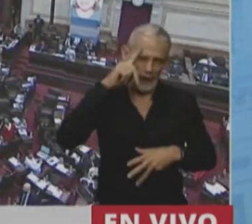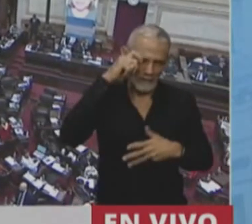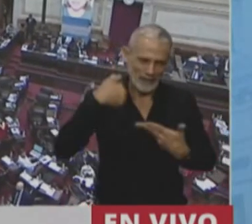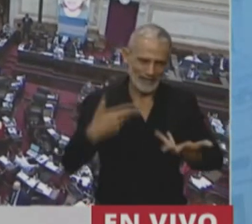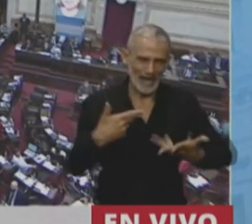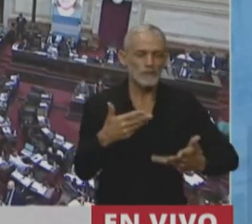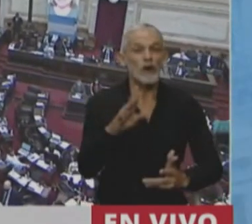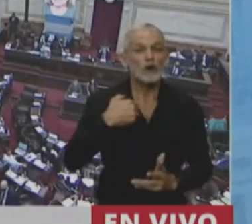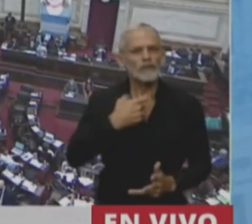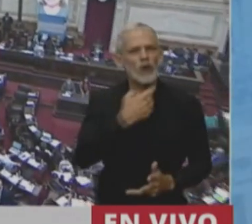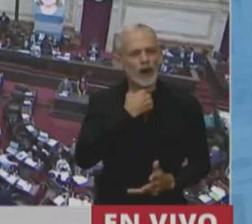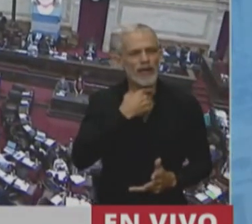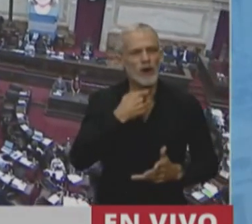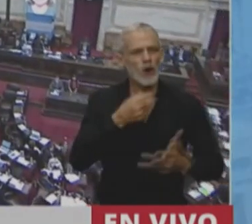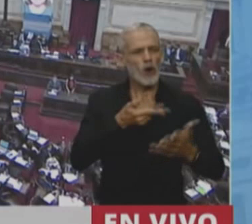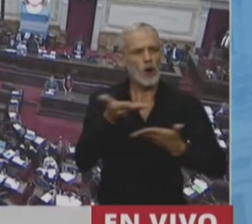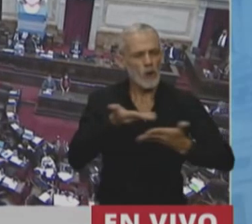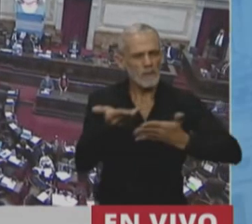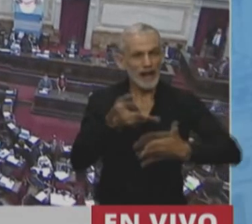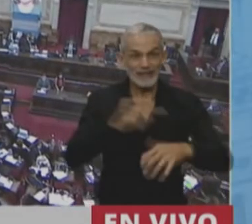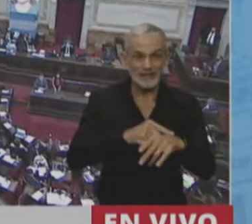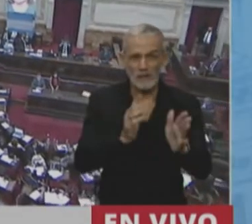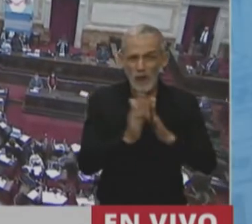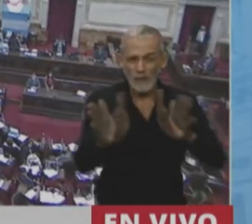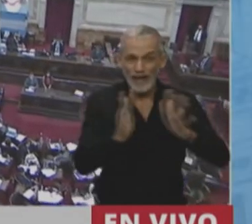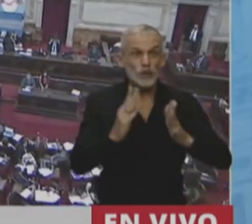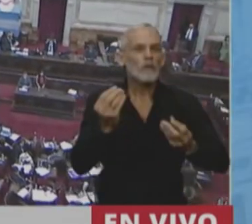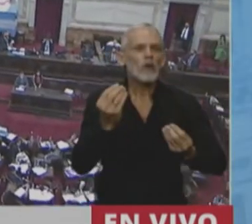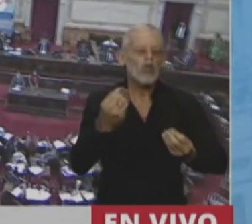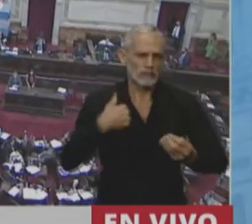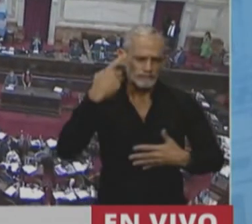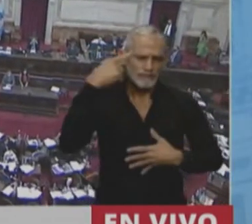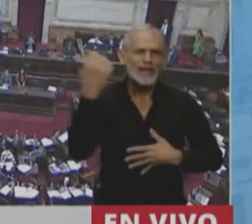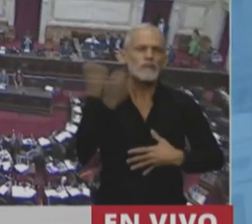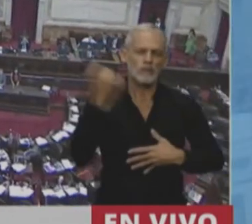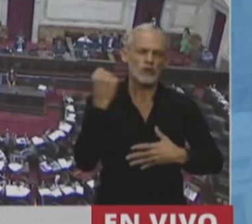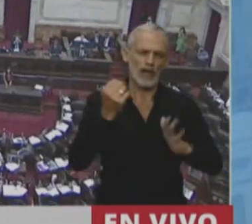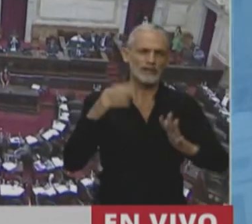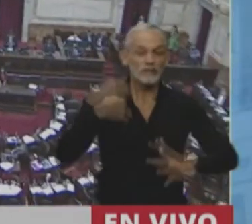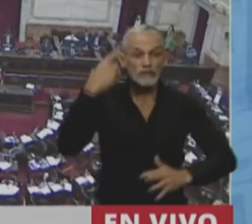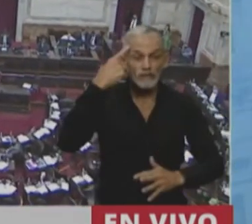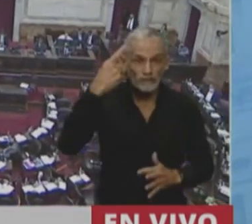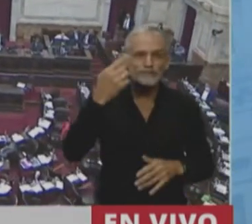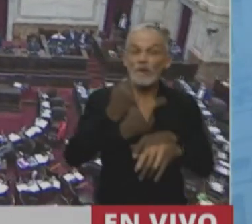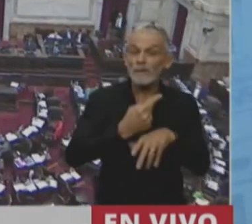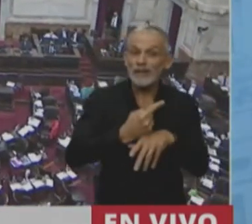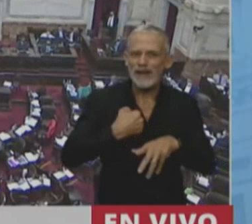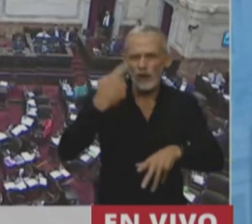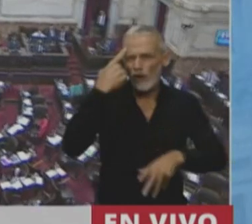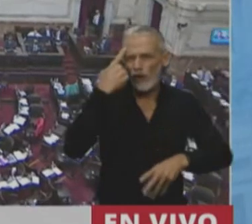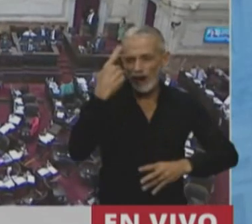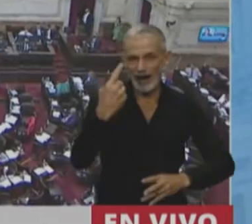sí quiero compartir este momento porque realmente es importante. Creo en primer lugar